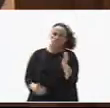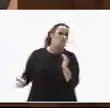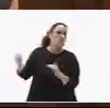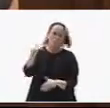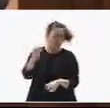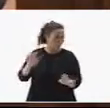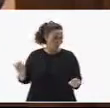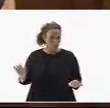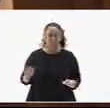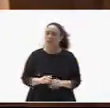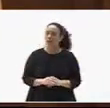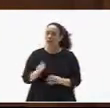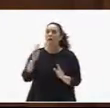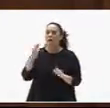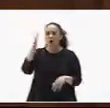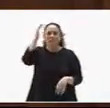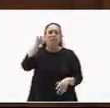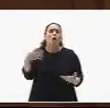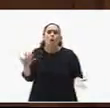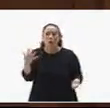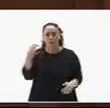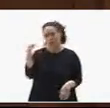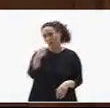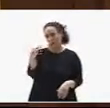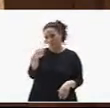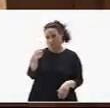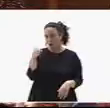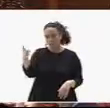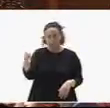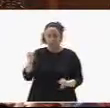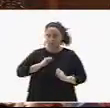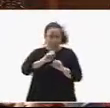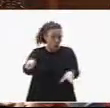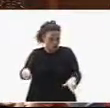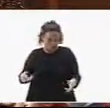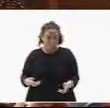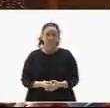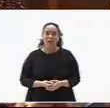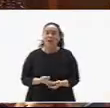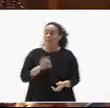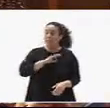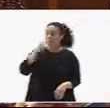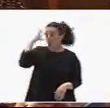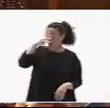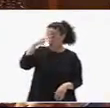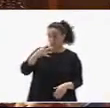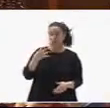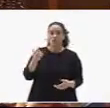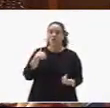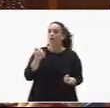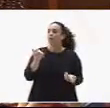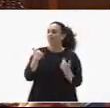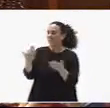nuestras expectativas negativas. Mire, señor Clavijo, le traigo tres regalos,